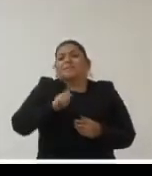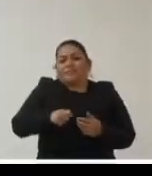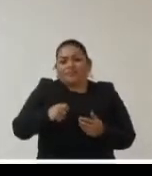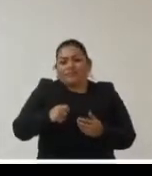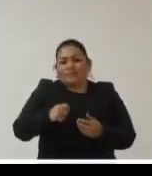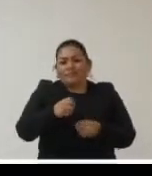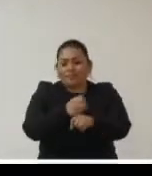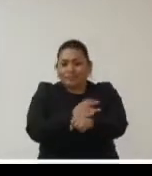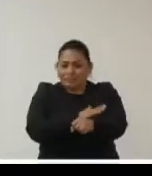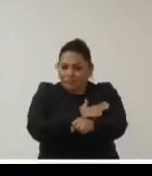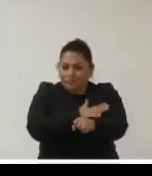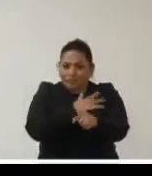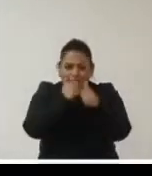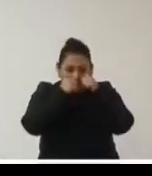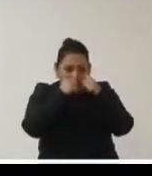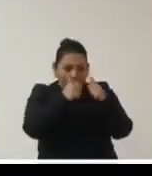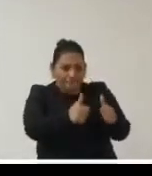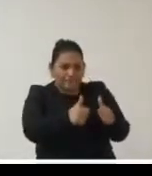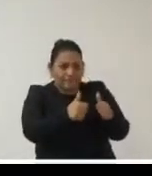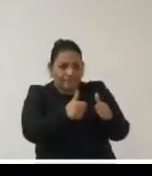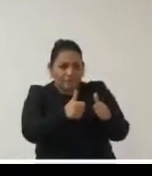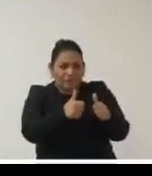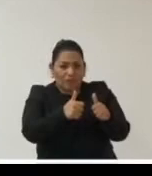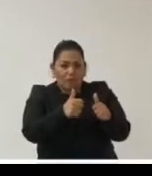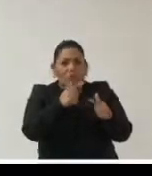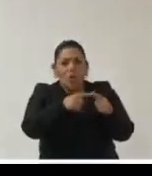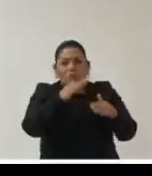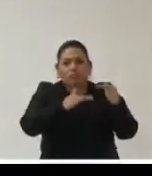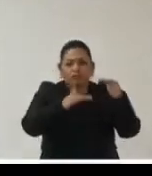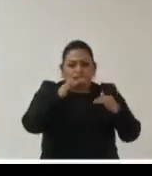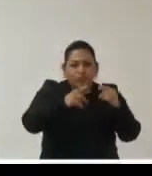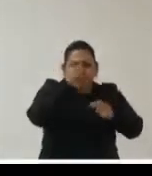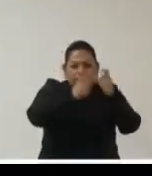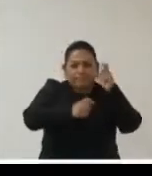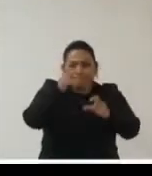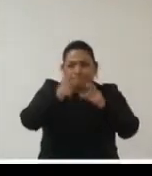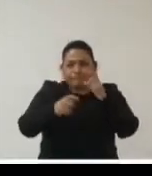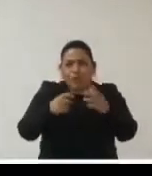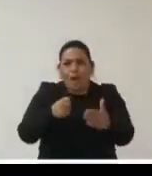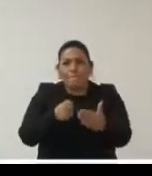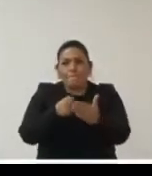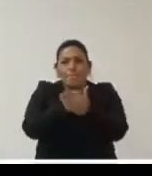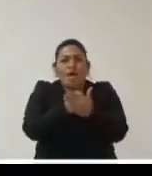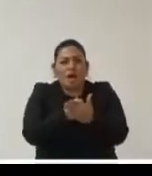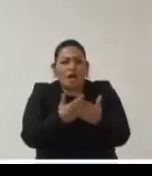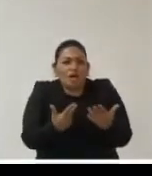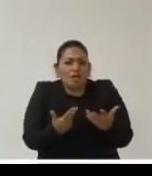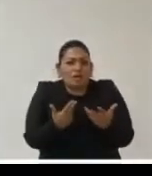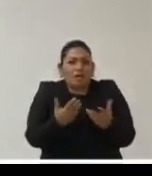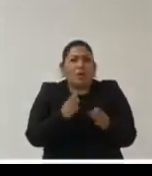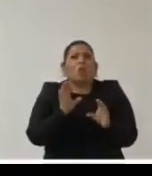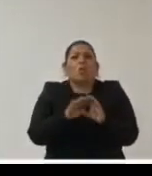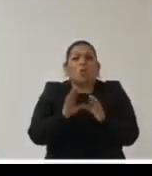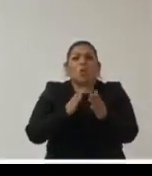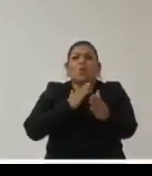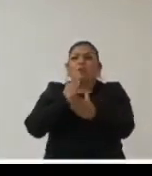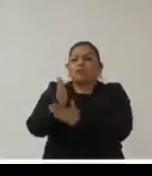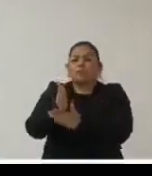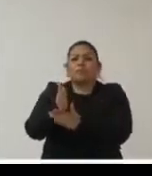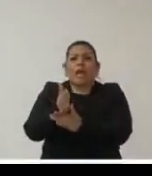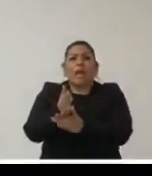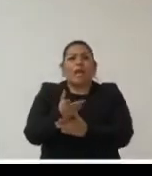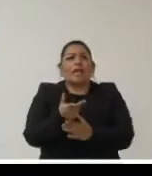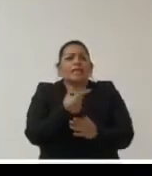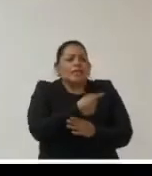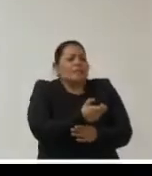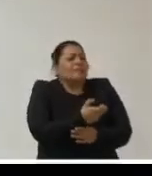percibirlos detectarlos medir su magnitud de impacto de incidencia y entonces ante eso